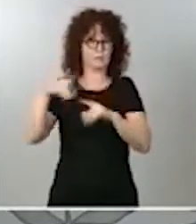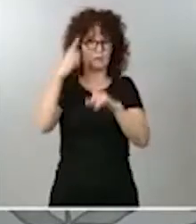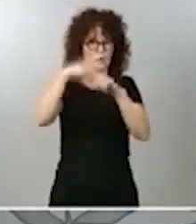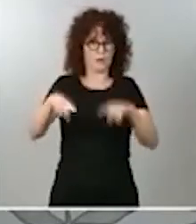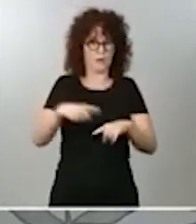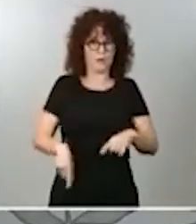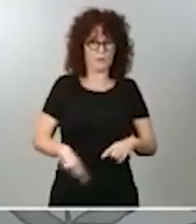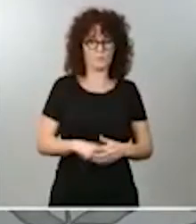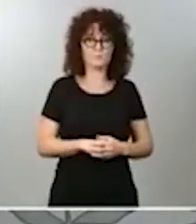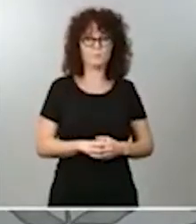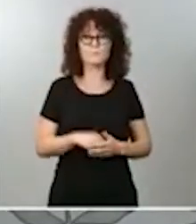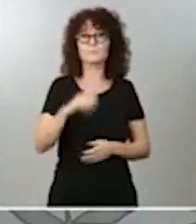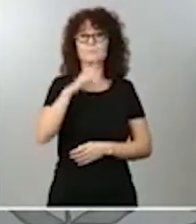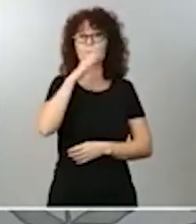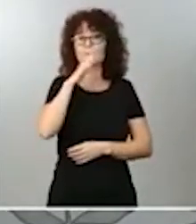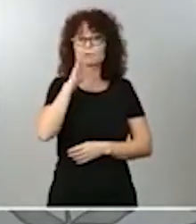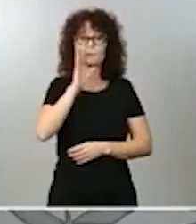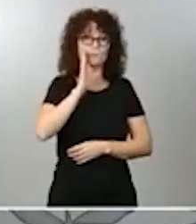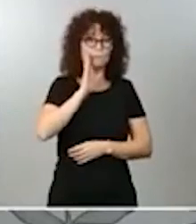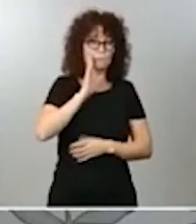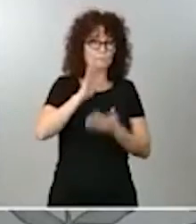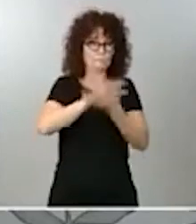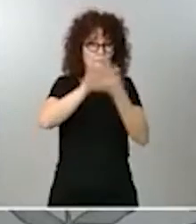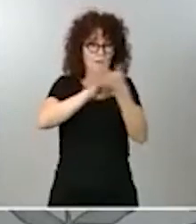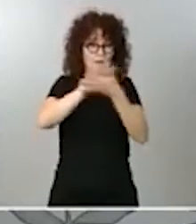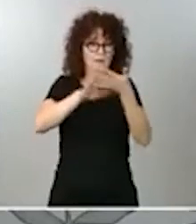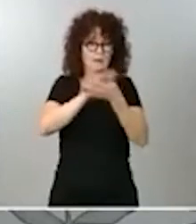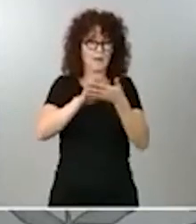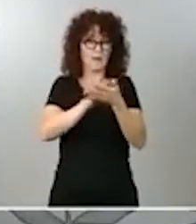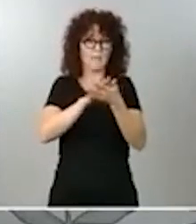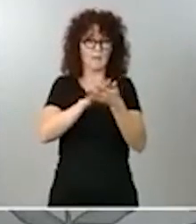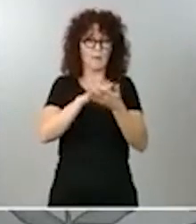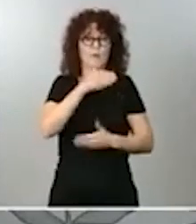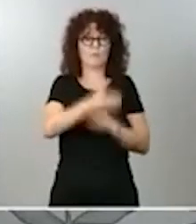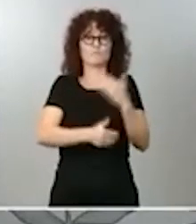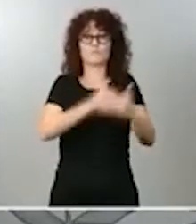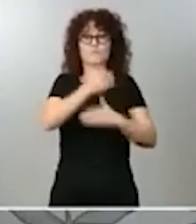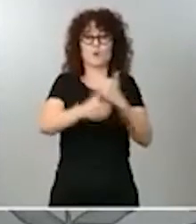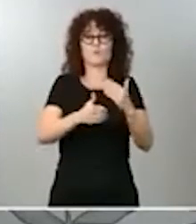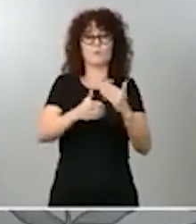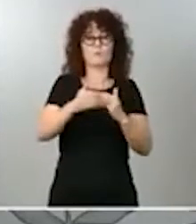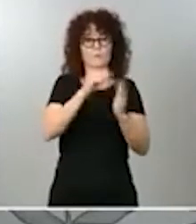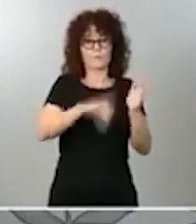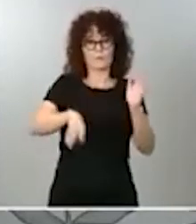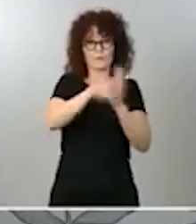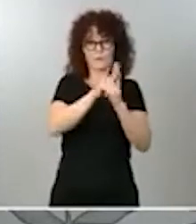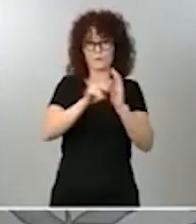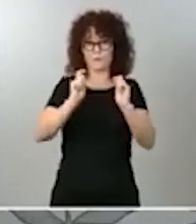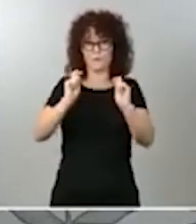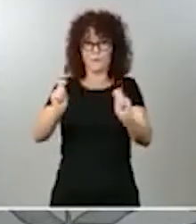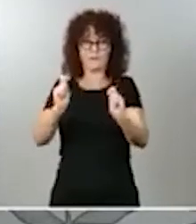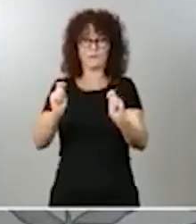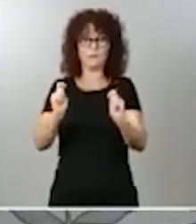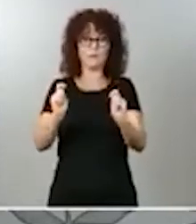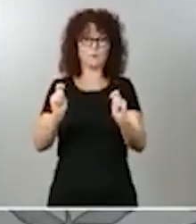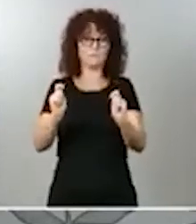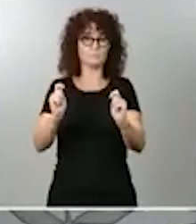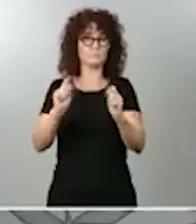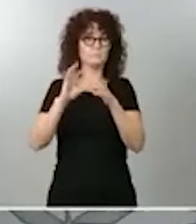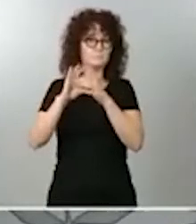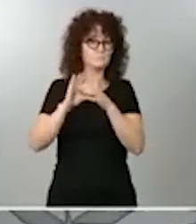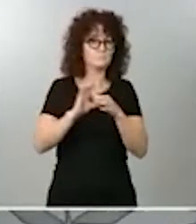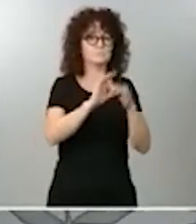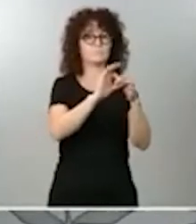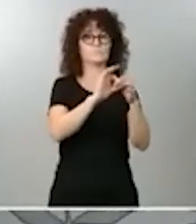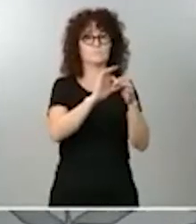usted toda la arquitectura que ya lleva, este propio decreto de alarma en relación con el mantenimiento